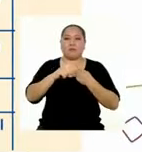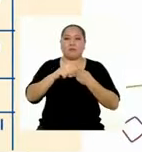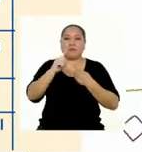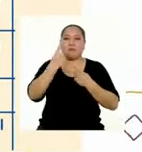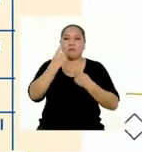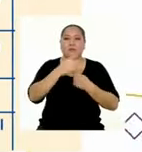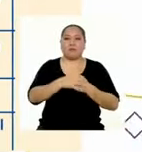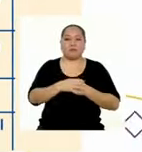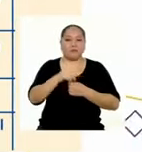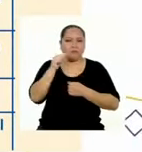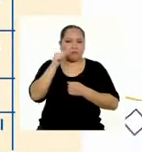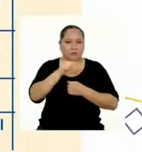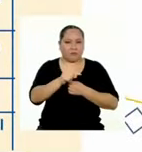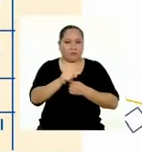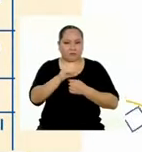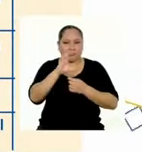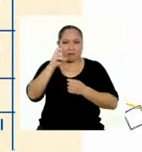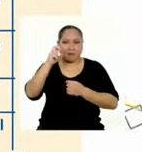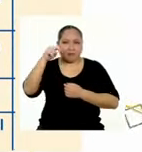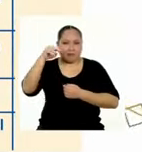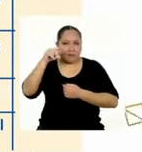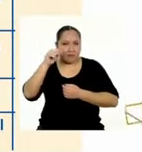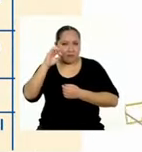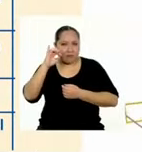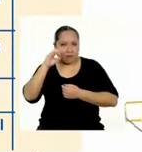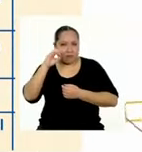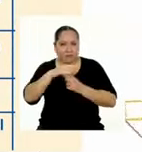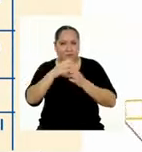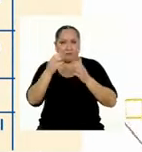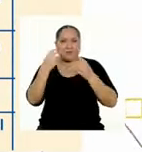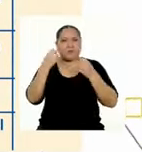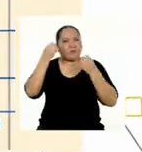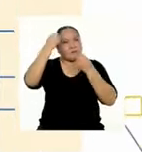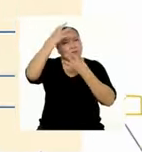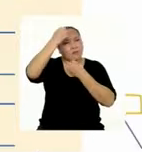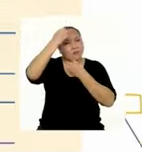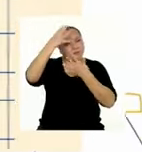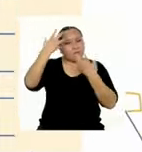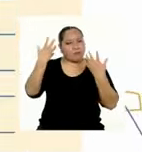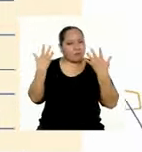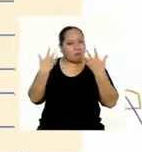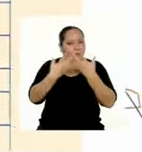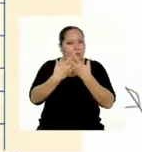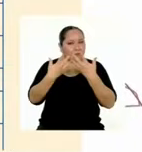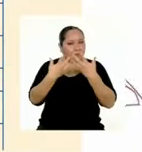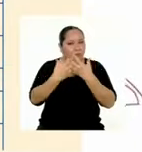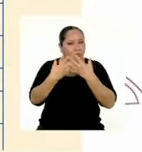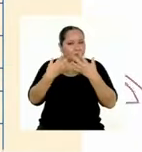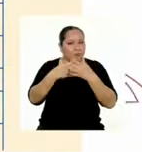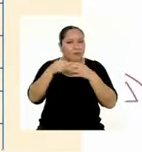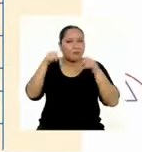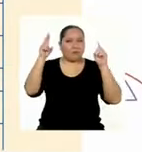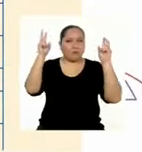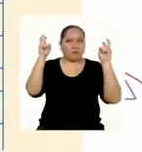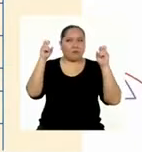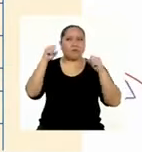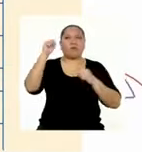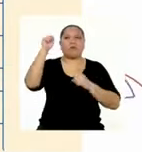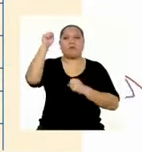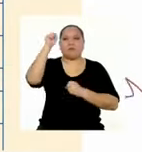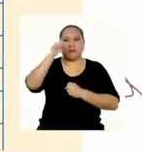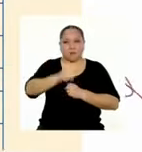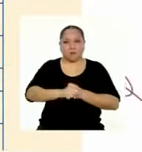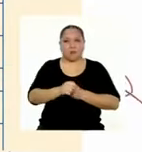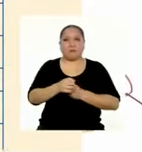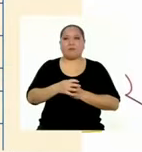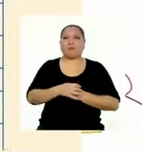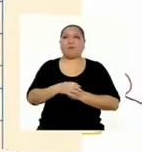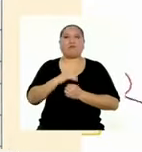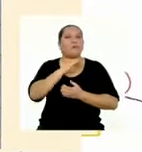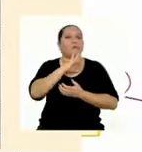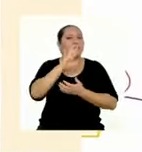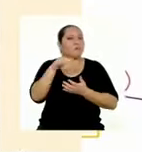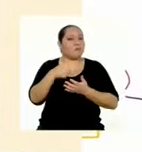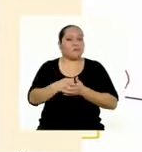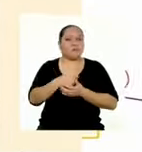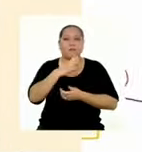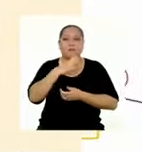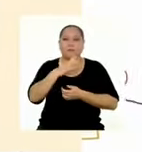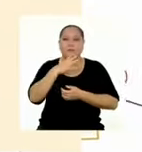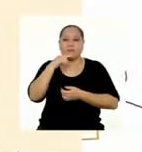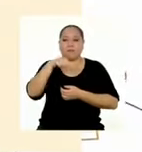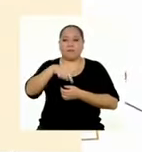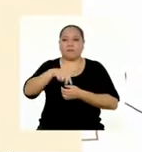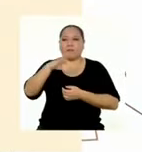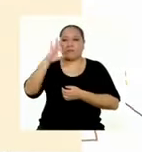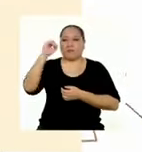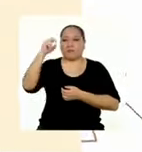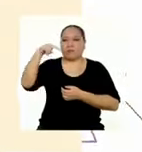dice, ¿el contenido de los textos tiene relación con el tema? Aquí sí es un sí, bien claro. Todo lo que se habla